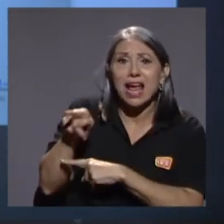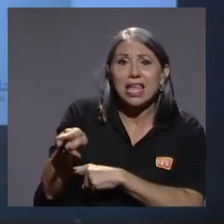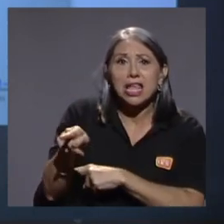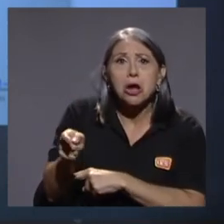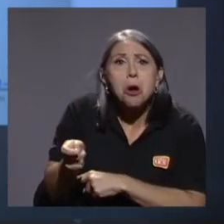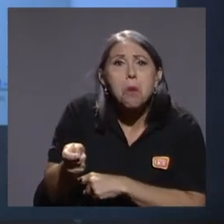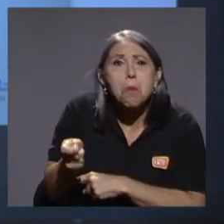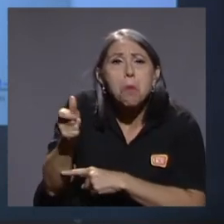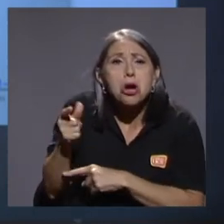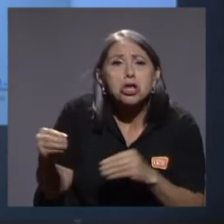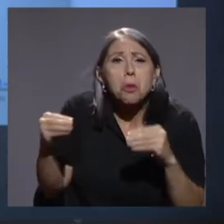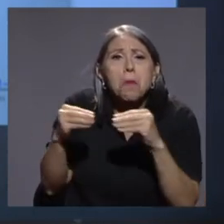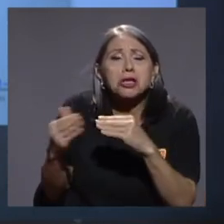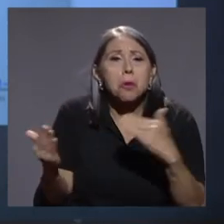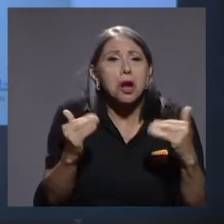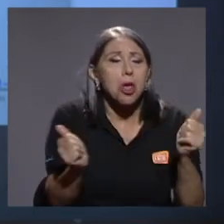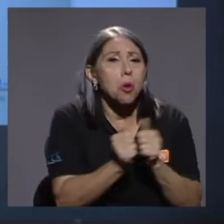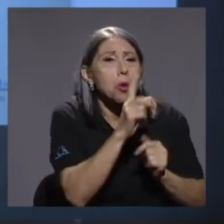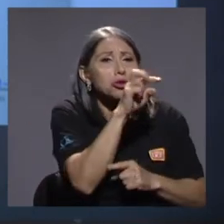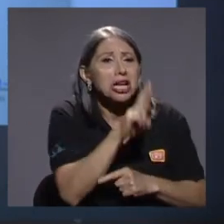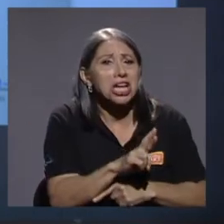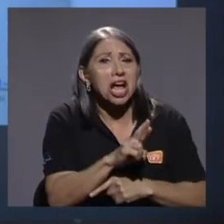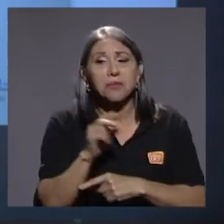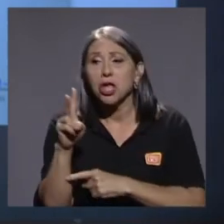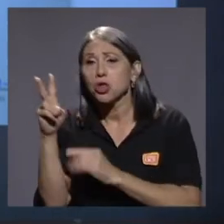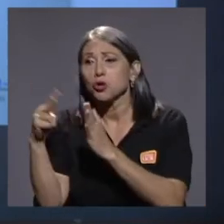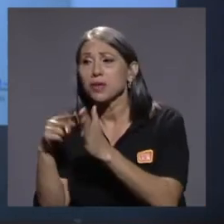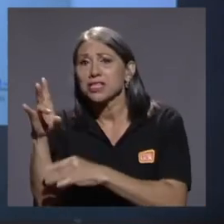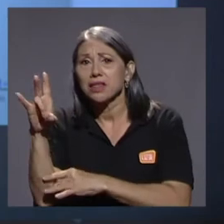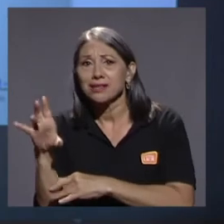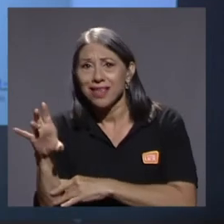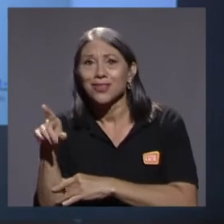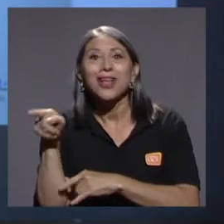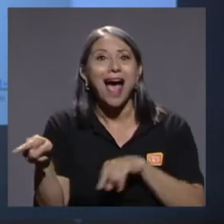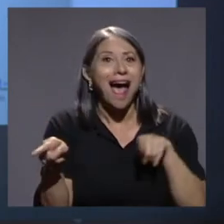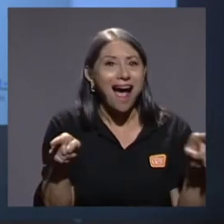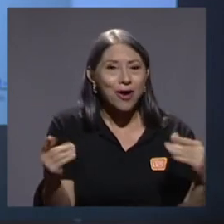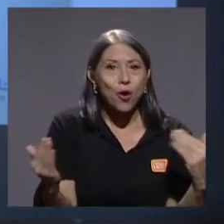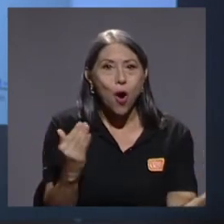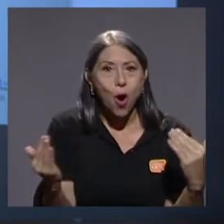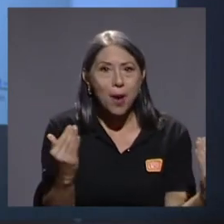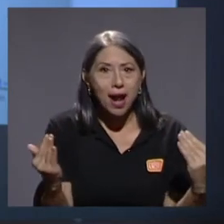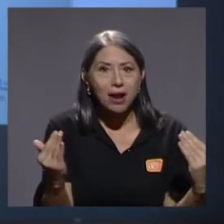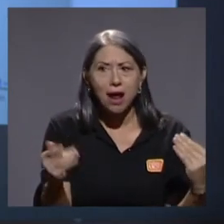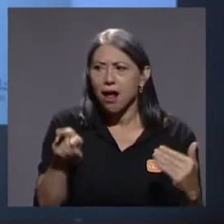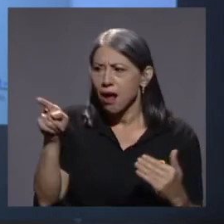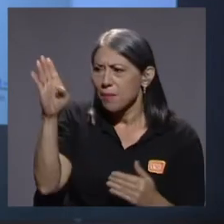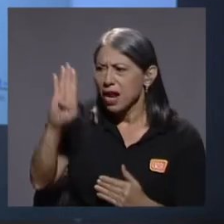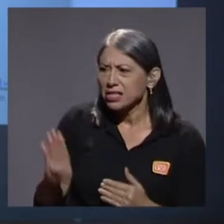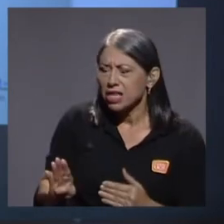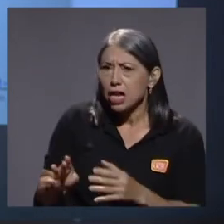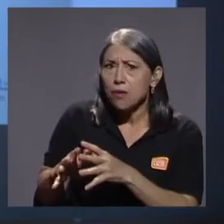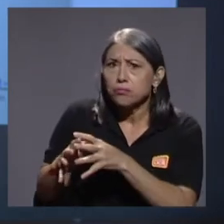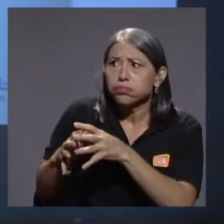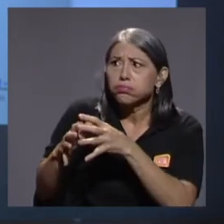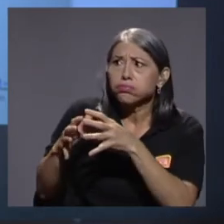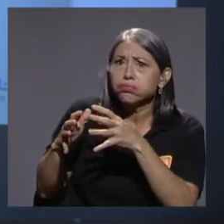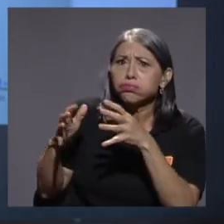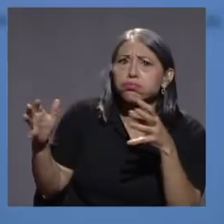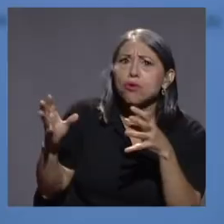Pero entonces vean que ahora sí podemos comparar, porque lo que estamos diciendo es, no qué tan grande es Brasil y cuántos casos tiene, sino